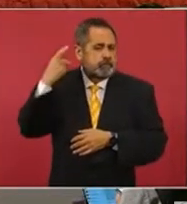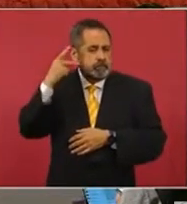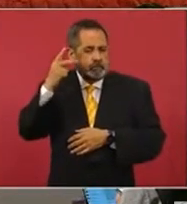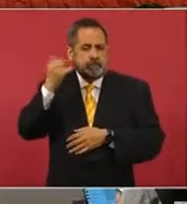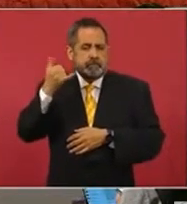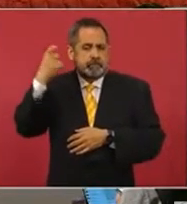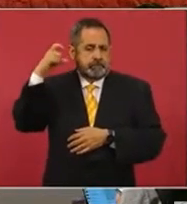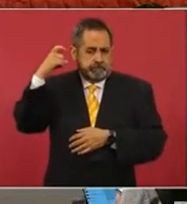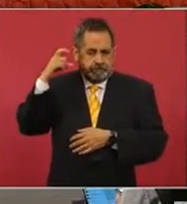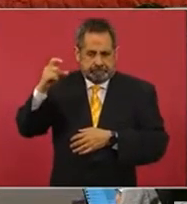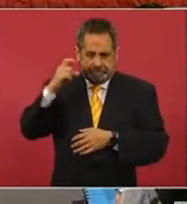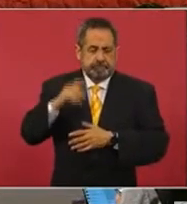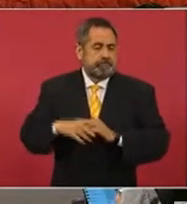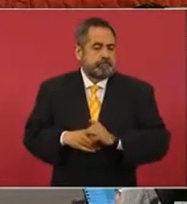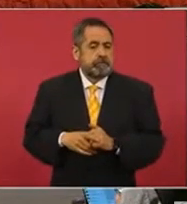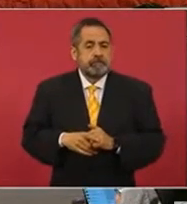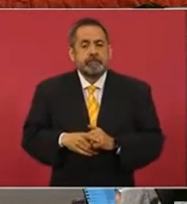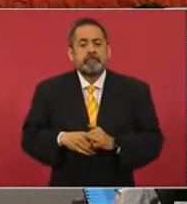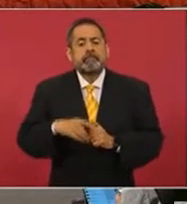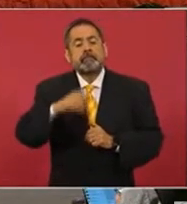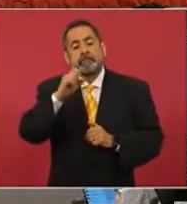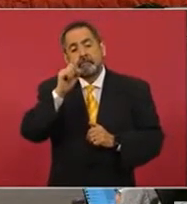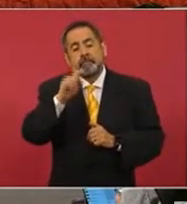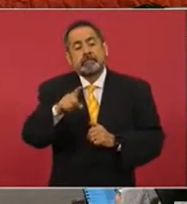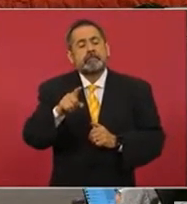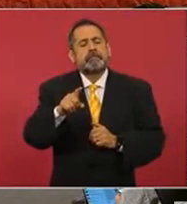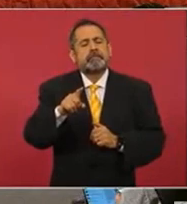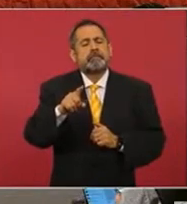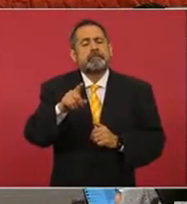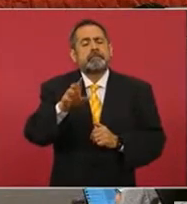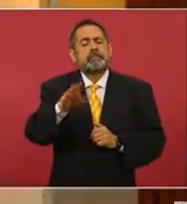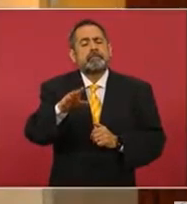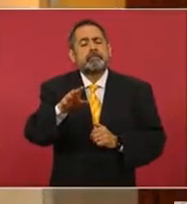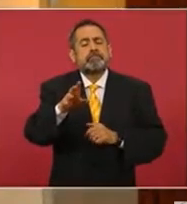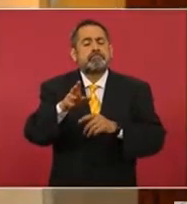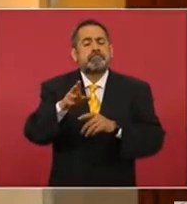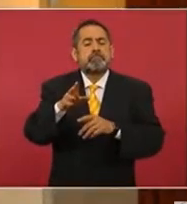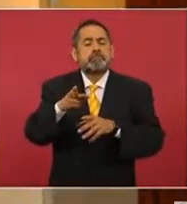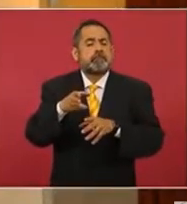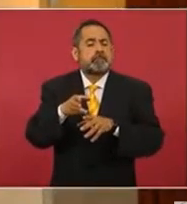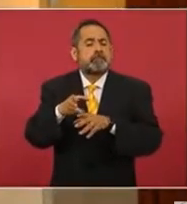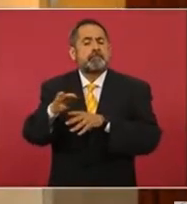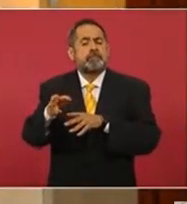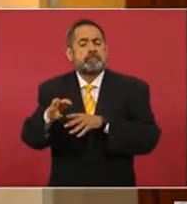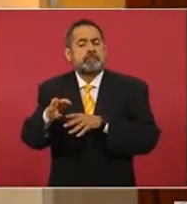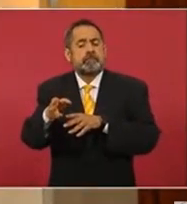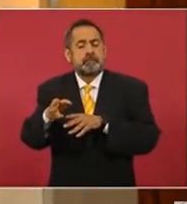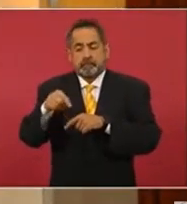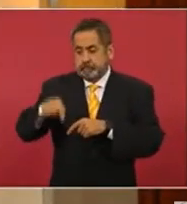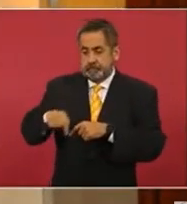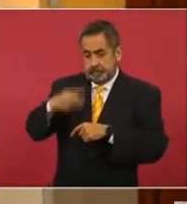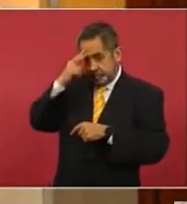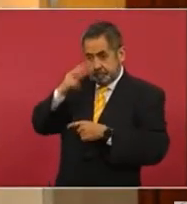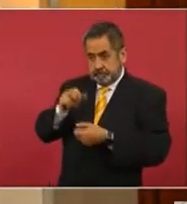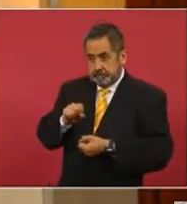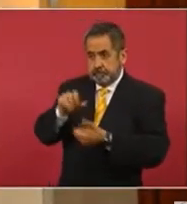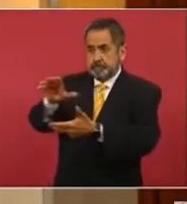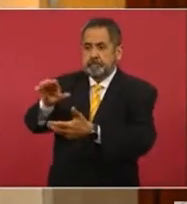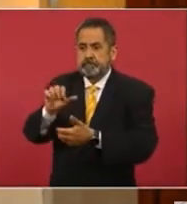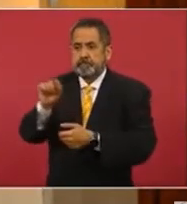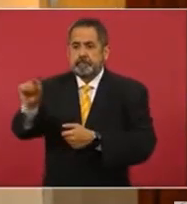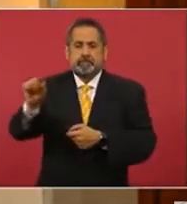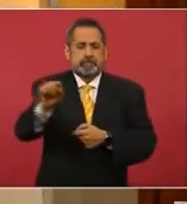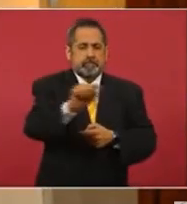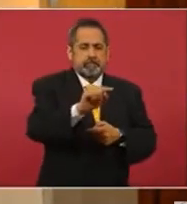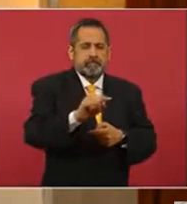Puebla y Querétaro. Y desde por rutas que salieron de Virmex, fueron 5